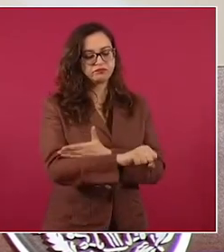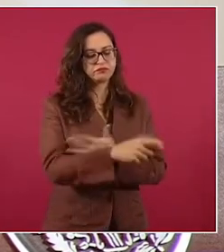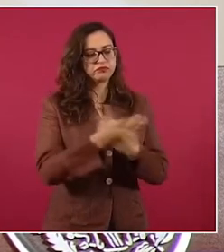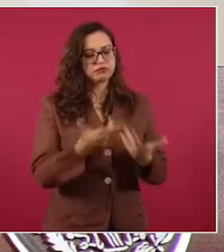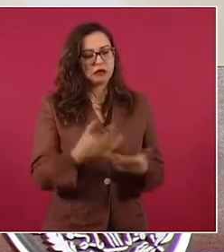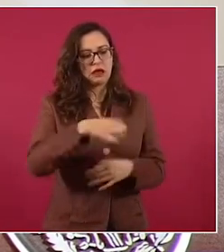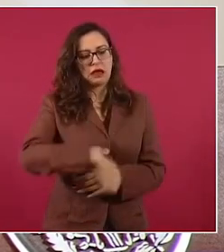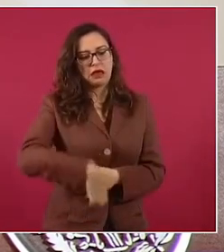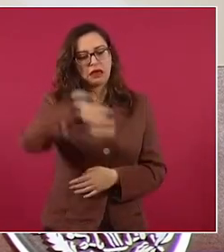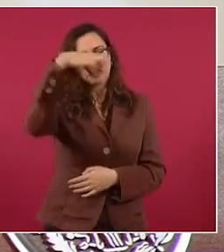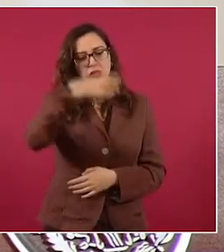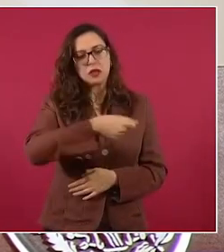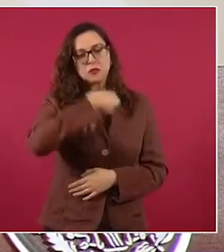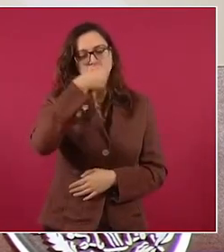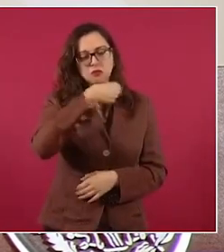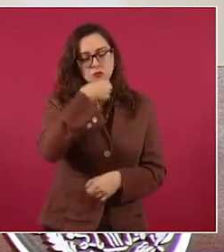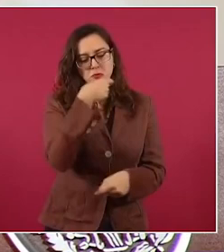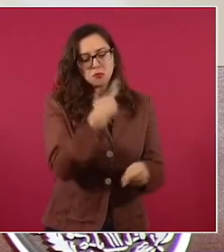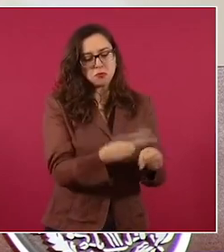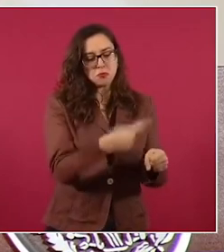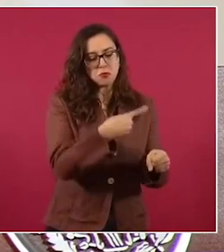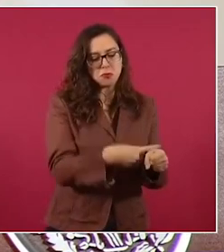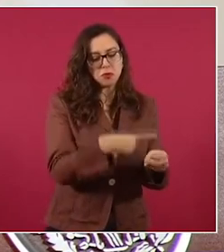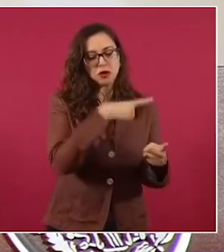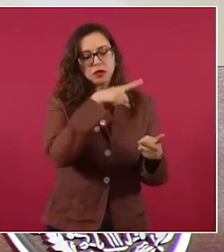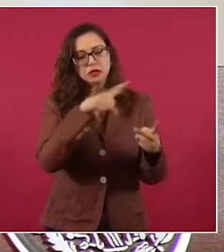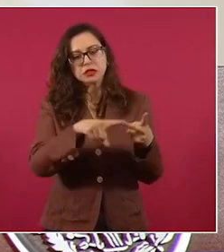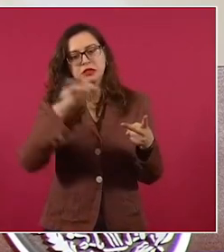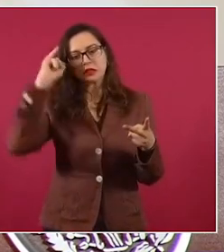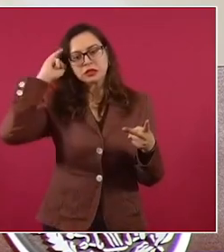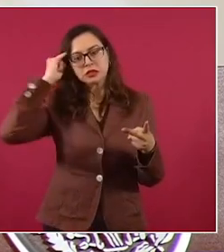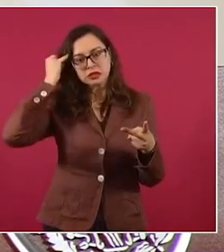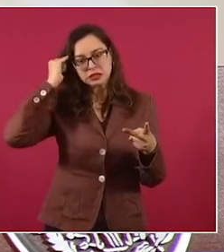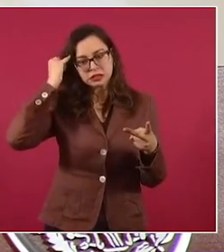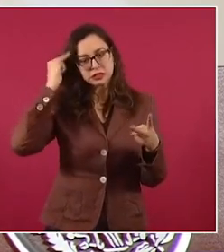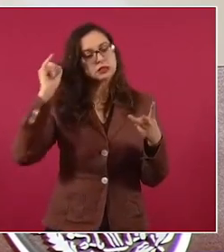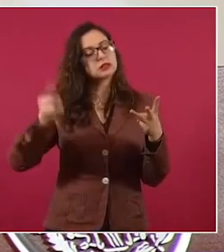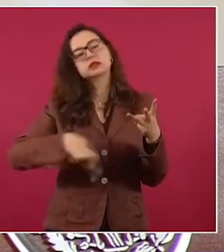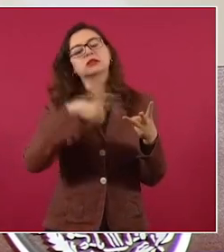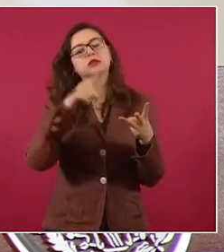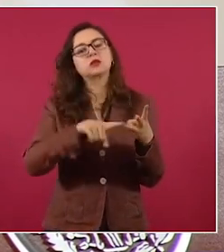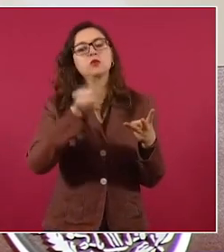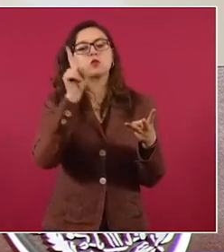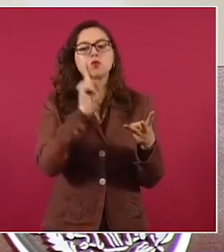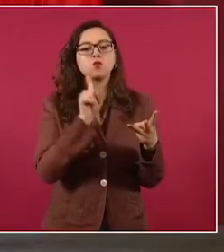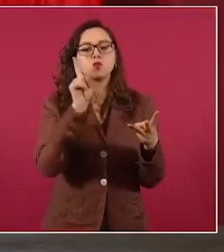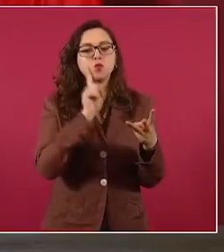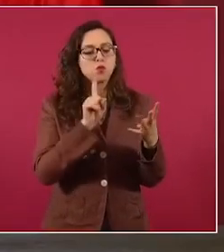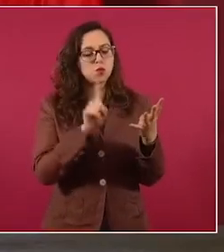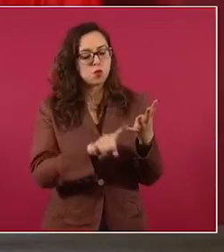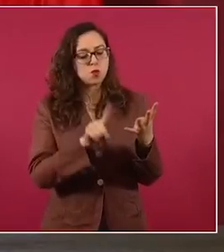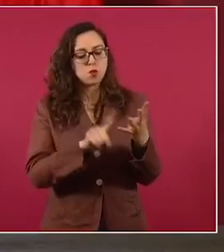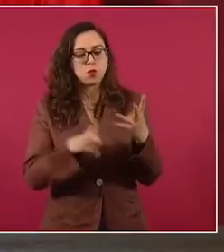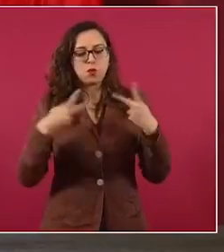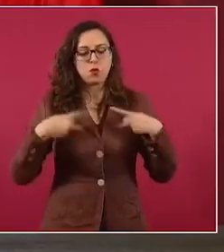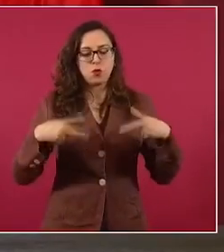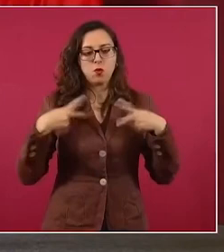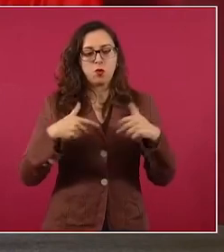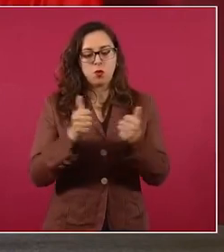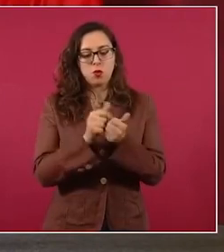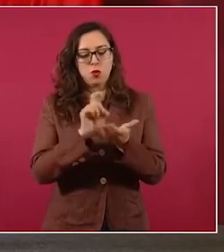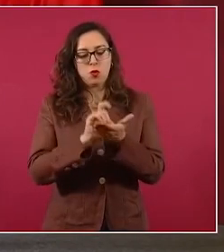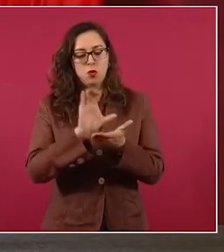mayores con alguna enfermedad, indígenas, mujeres, personas con discapacidad